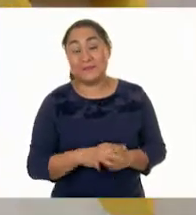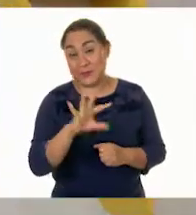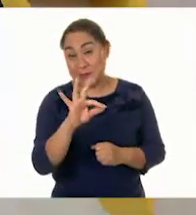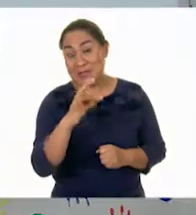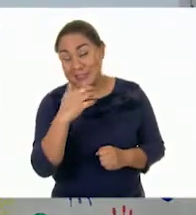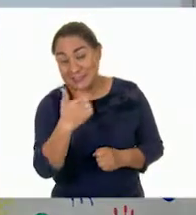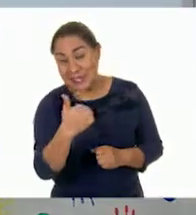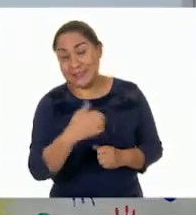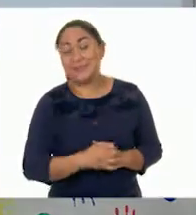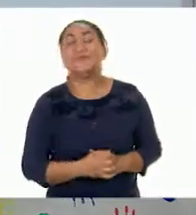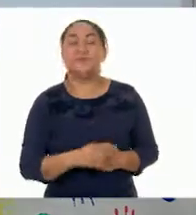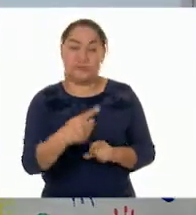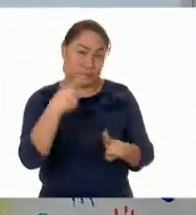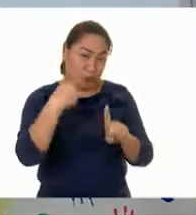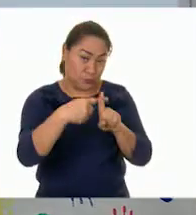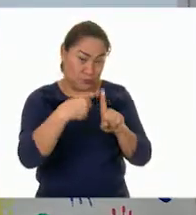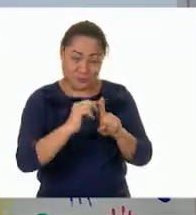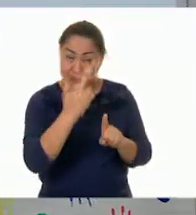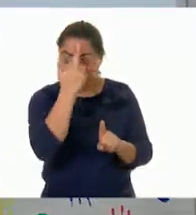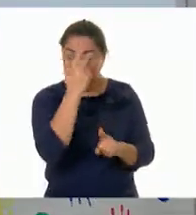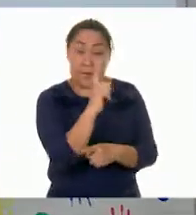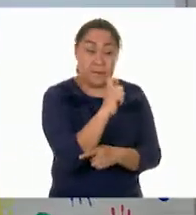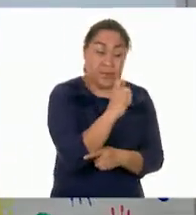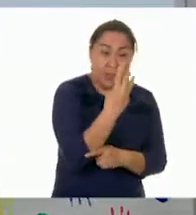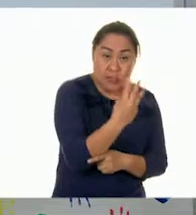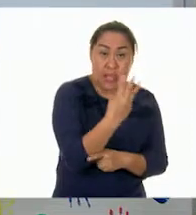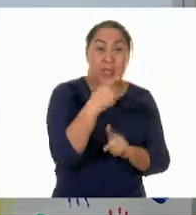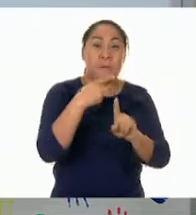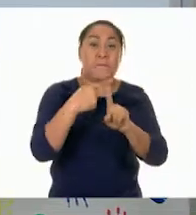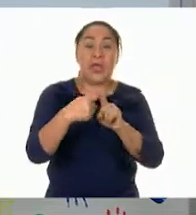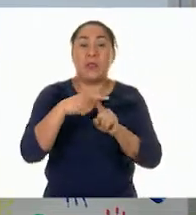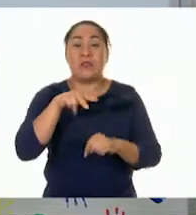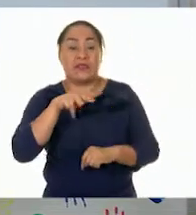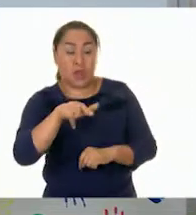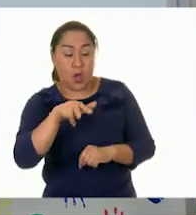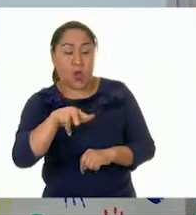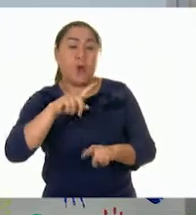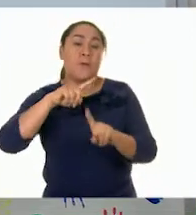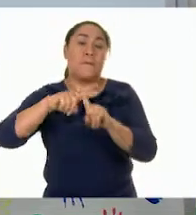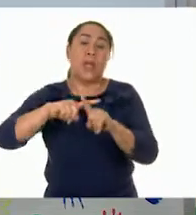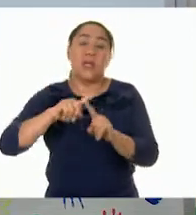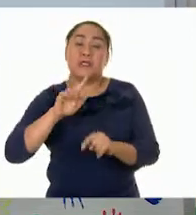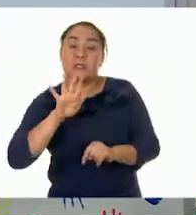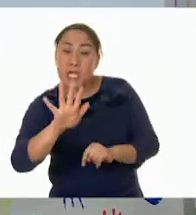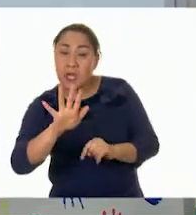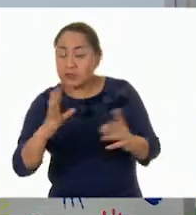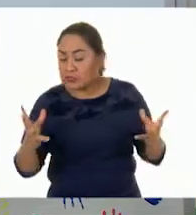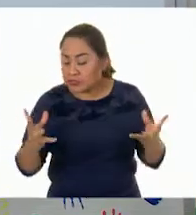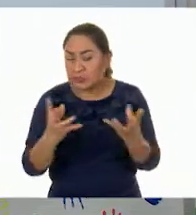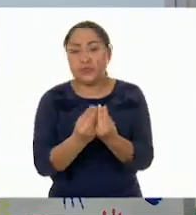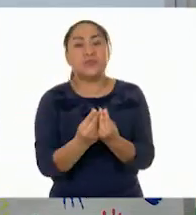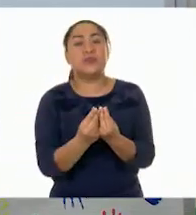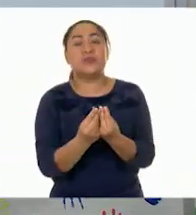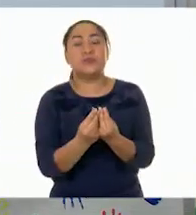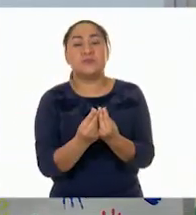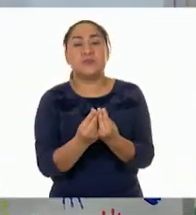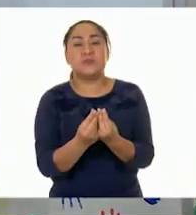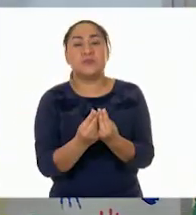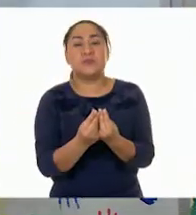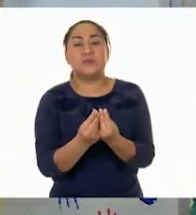Entonces, si sumamos veintitrés más dieciocho más cinco, nos da...